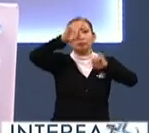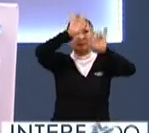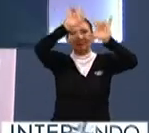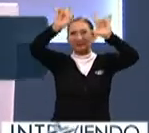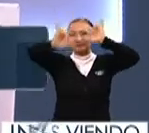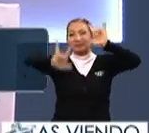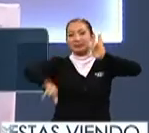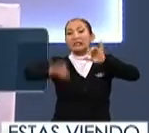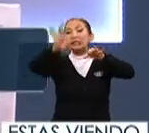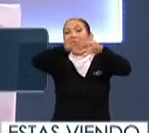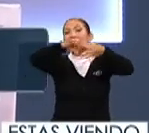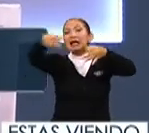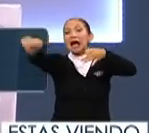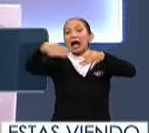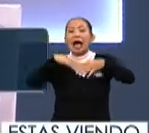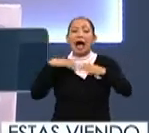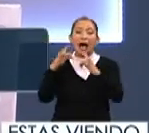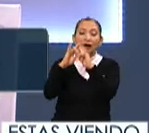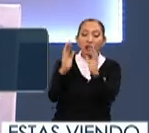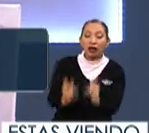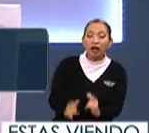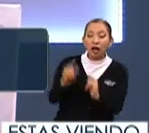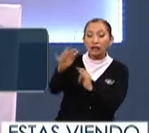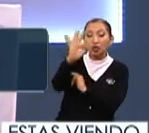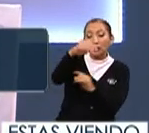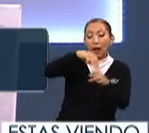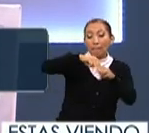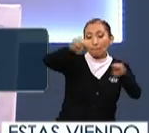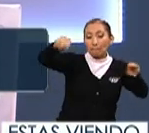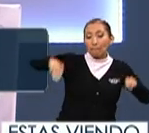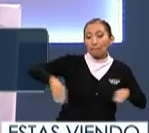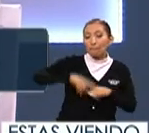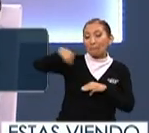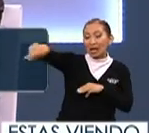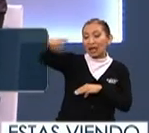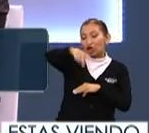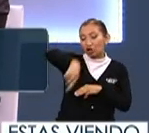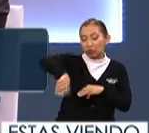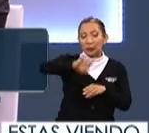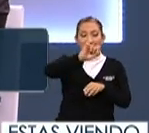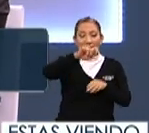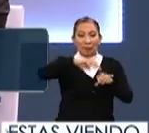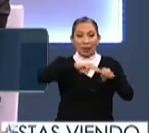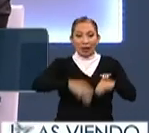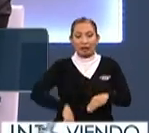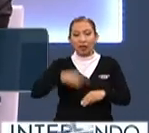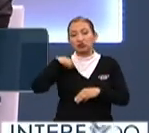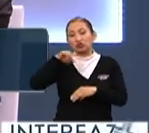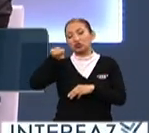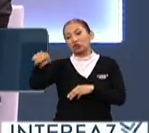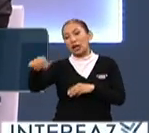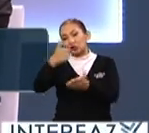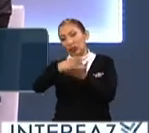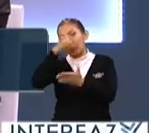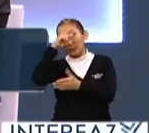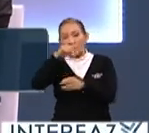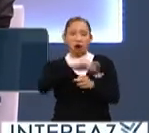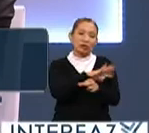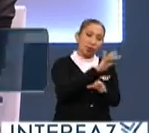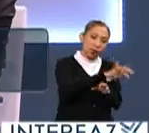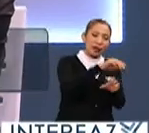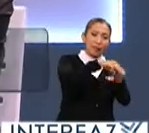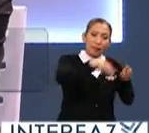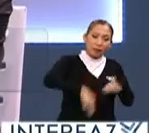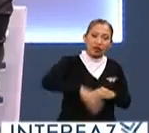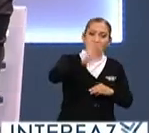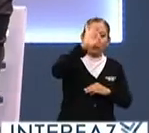términos de la cercanía de la casilla electoral a 50 metros en caso de elecciones federales, a 20 metros en caso de elección de la Ciudad de México. Tendrán que